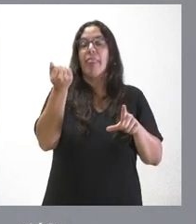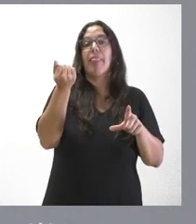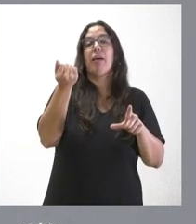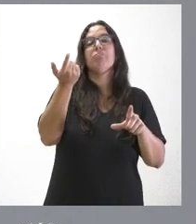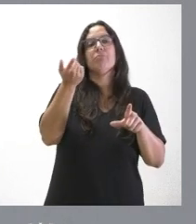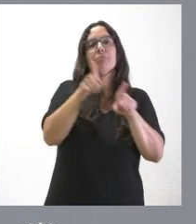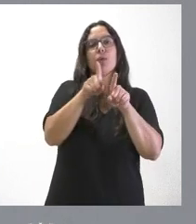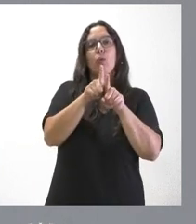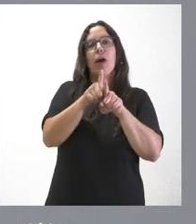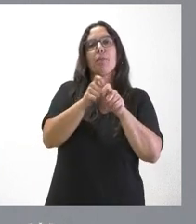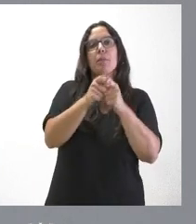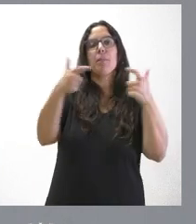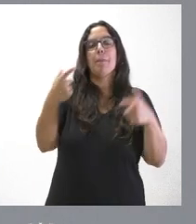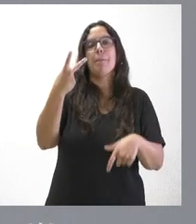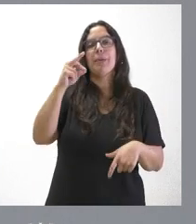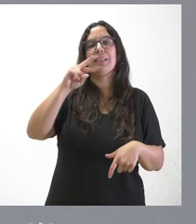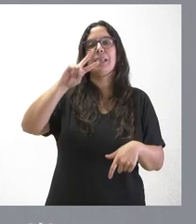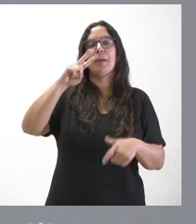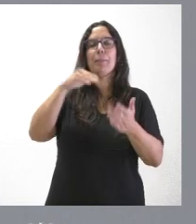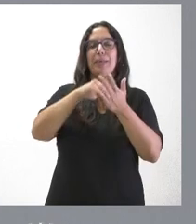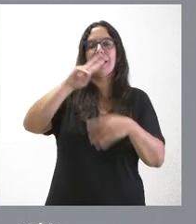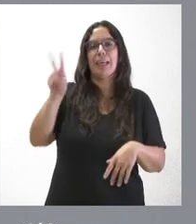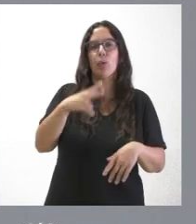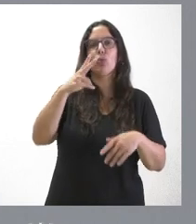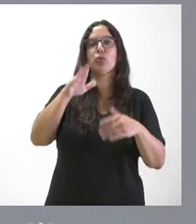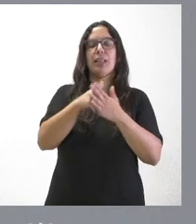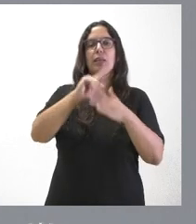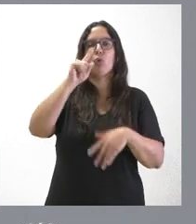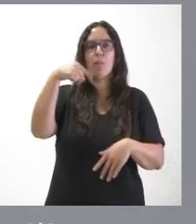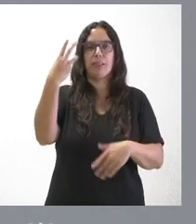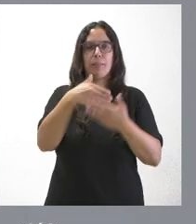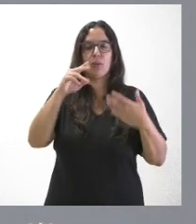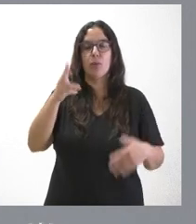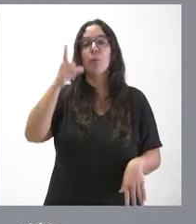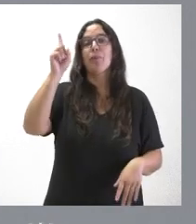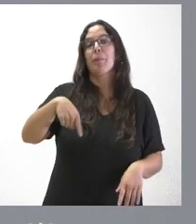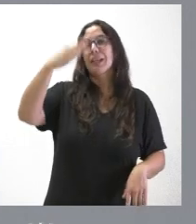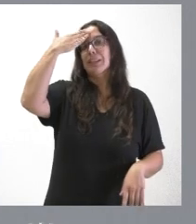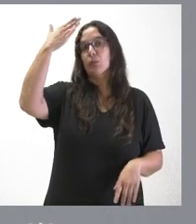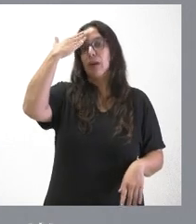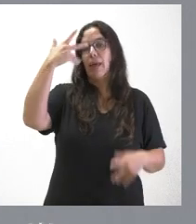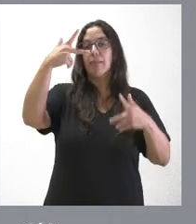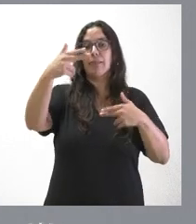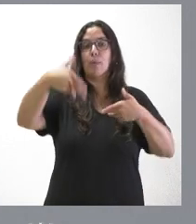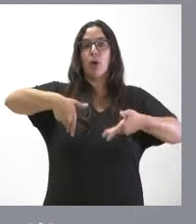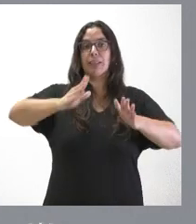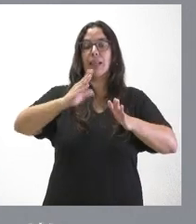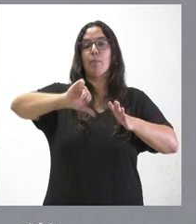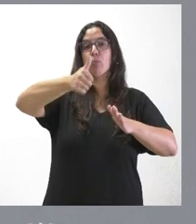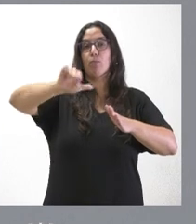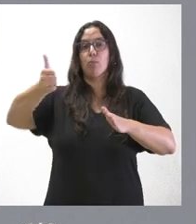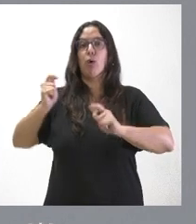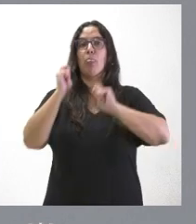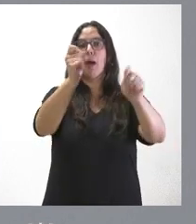.000 euros hasta alcanzar los 1,3 millones de euros. Se aprueba el cambio de titularidad de los tramos de carretera, en este caso a favor de los